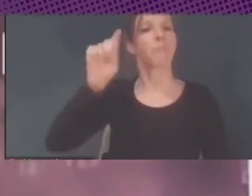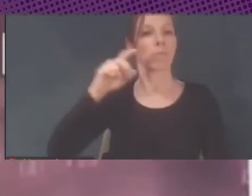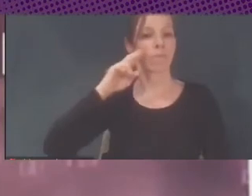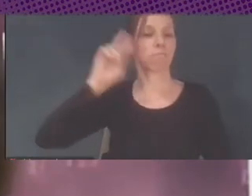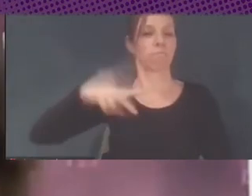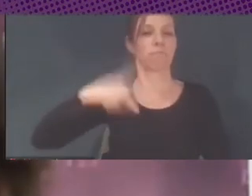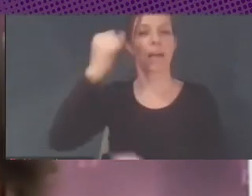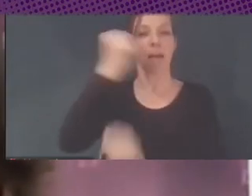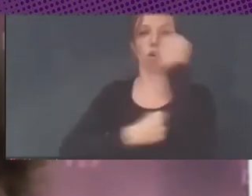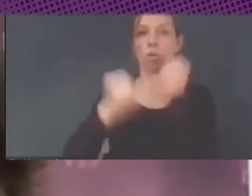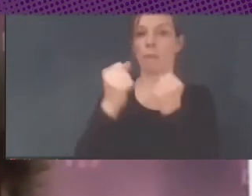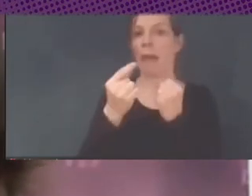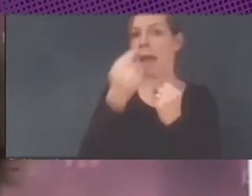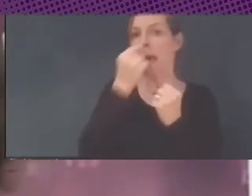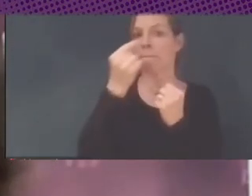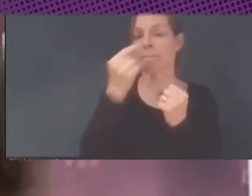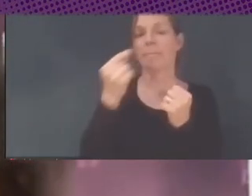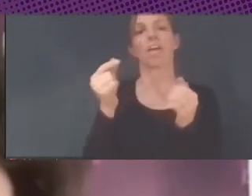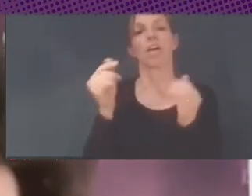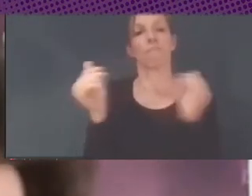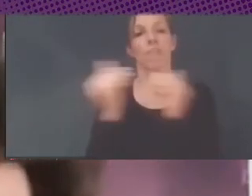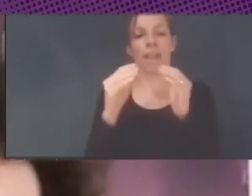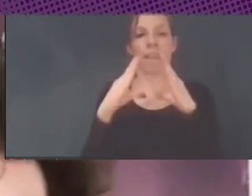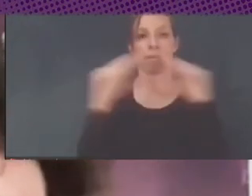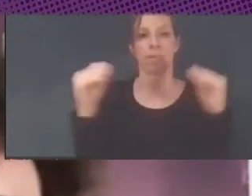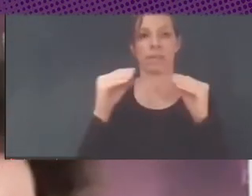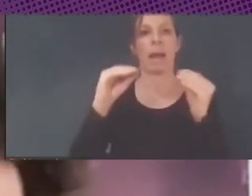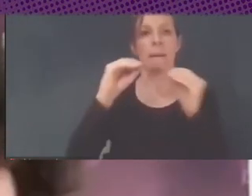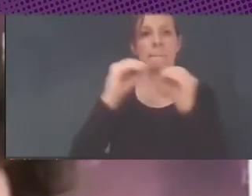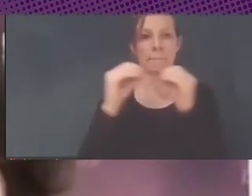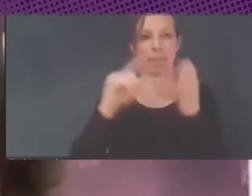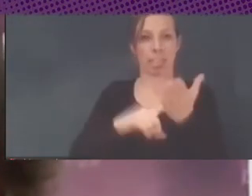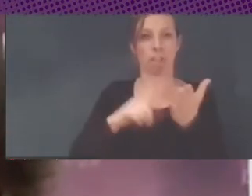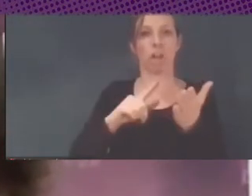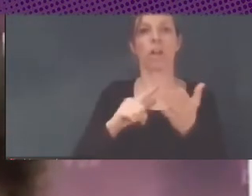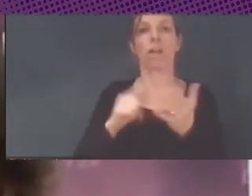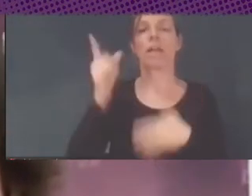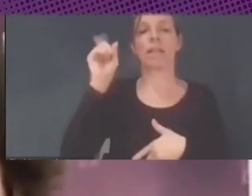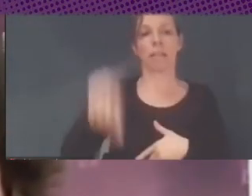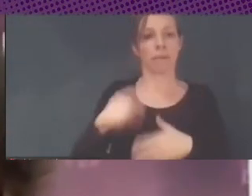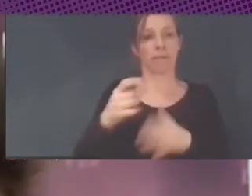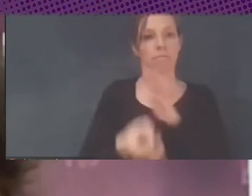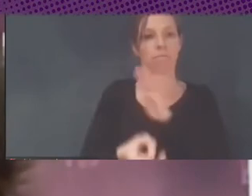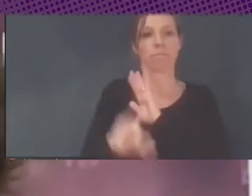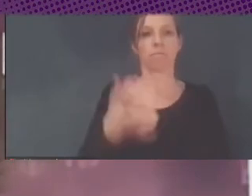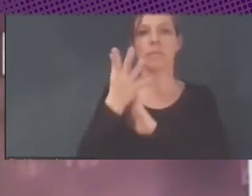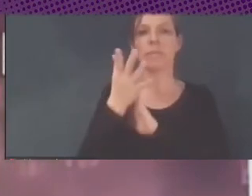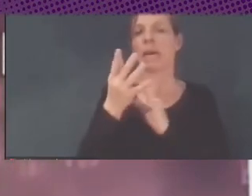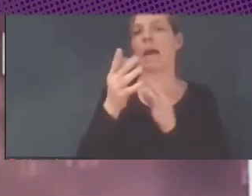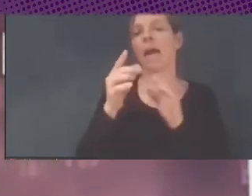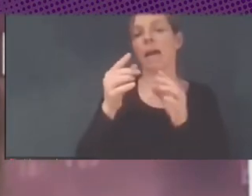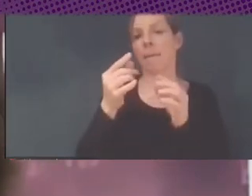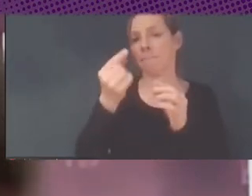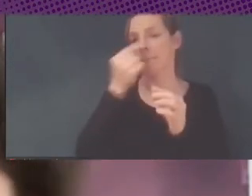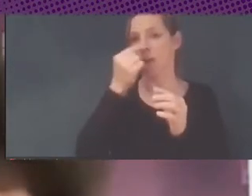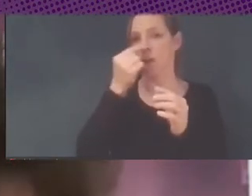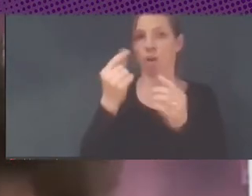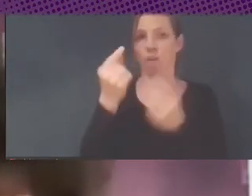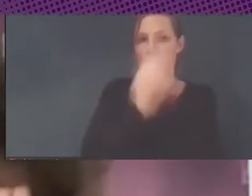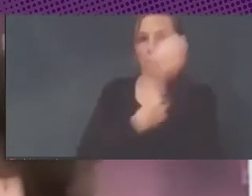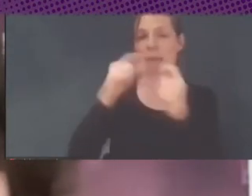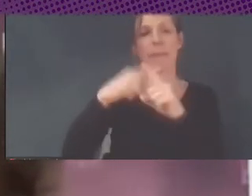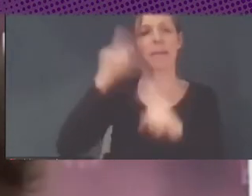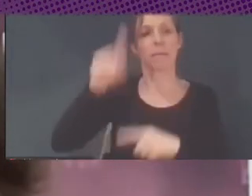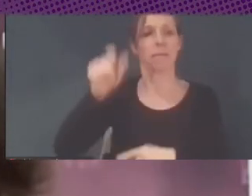of the critical macrofinance and she is one of the leading scholars on the political economy of of finance Daniela is going to